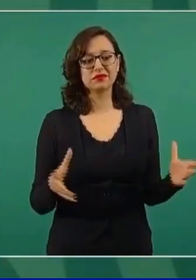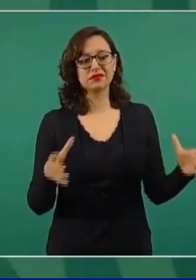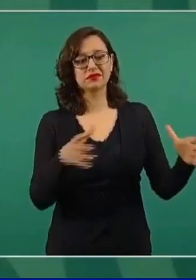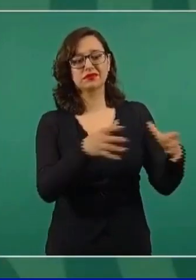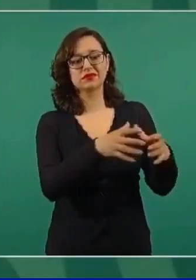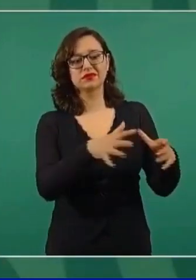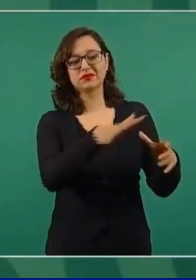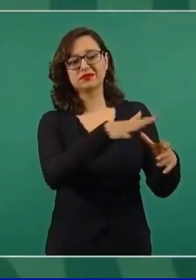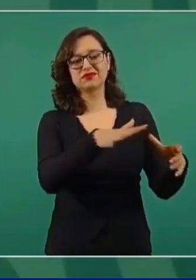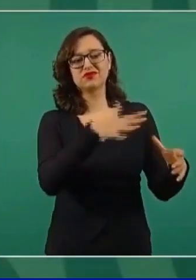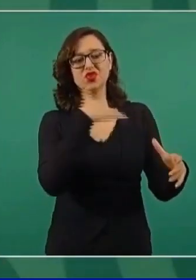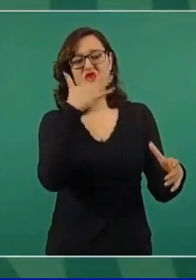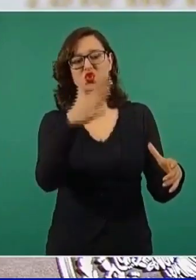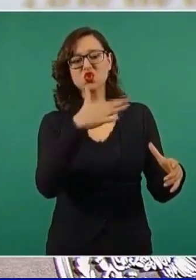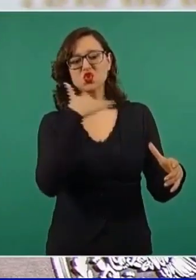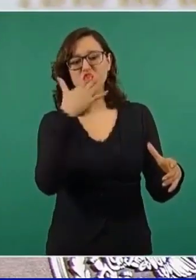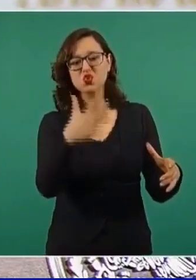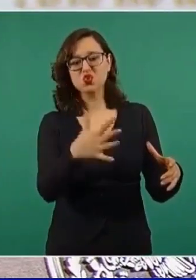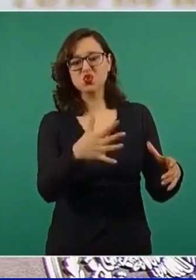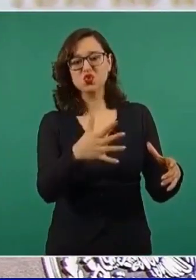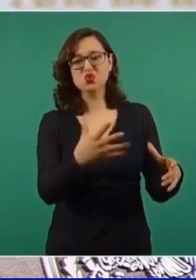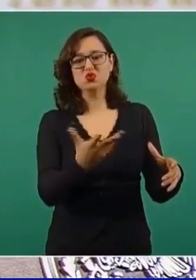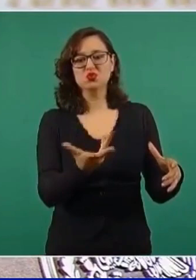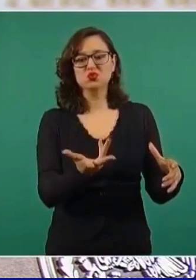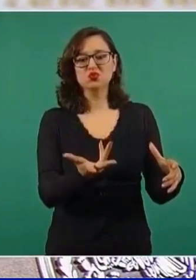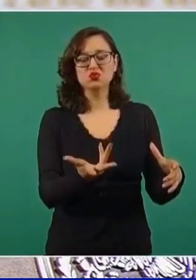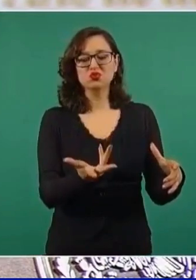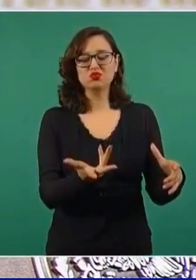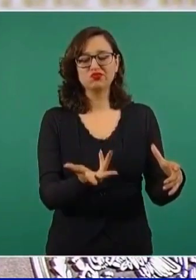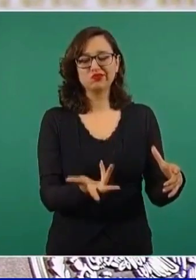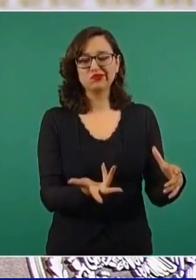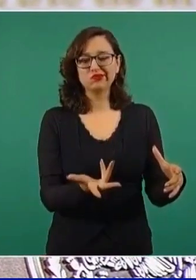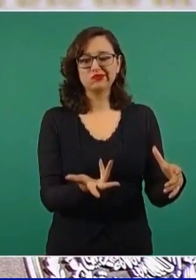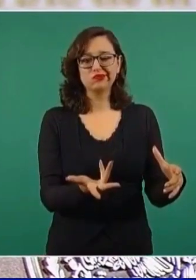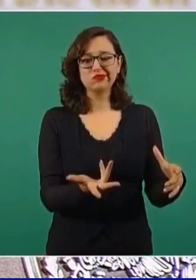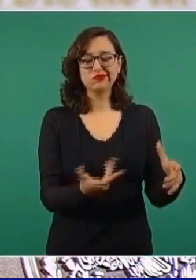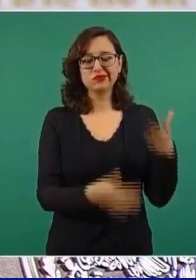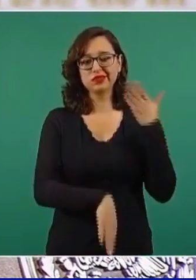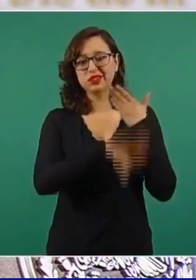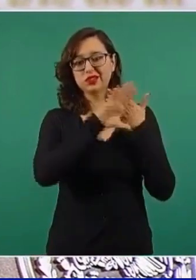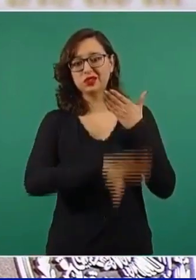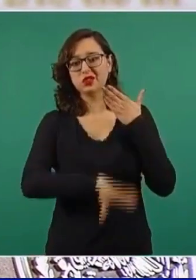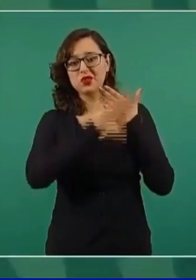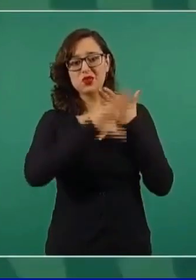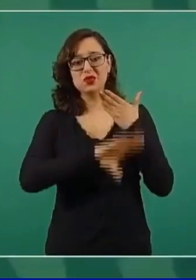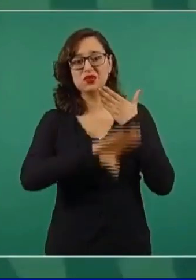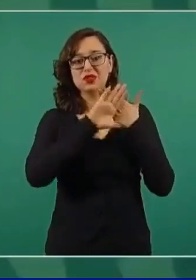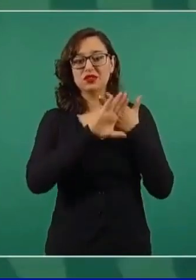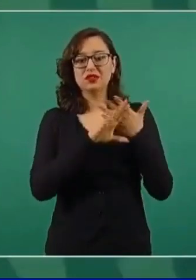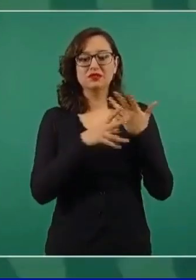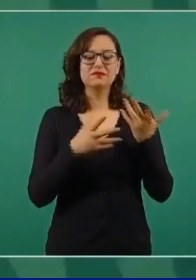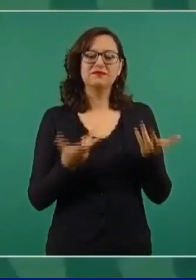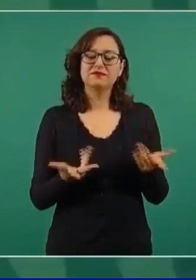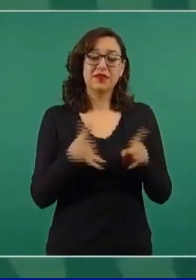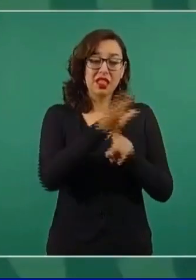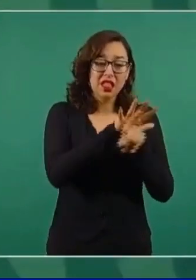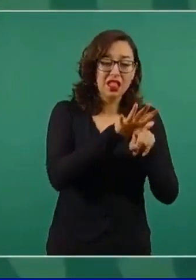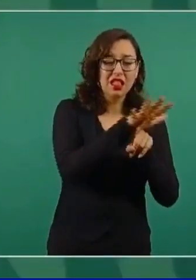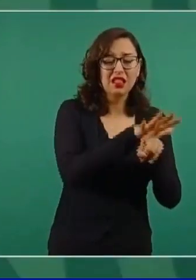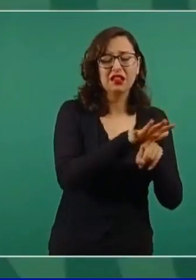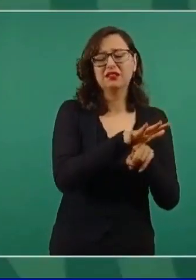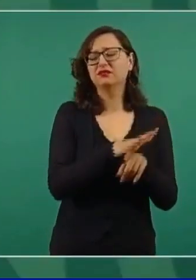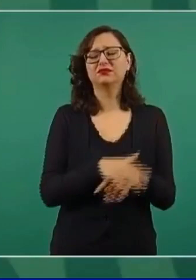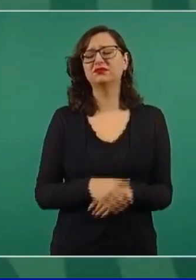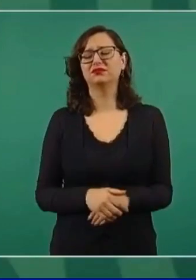a los que no nos quieren, eso es una tarea muy